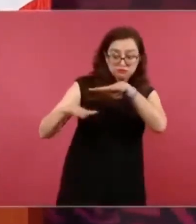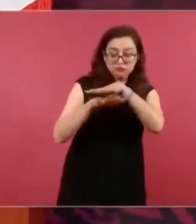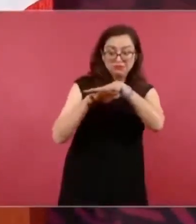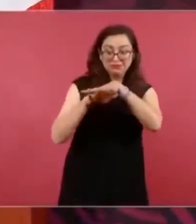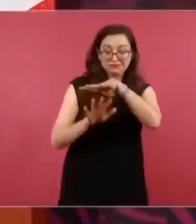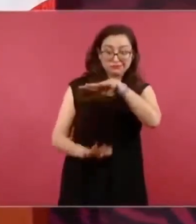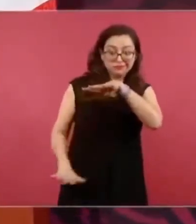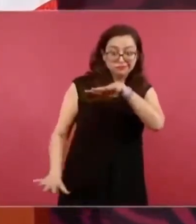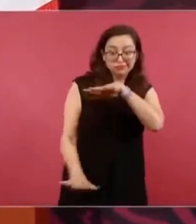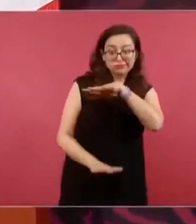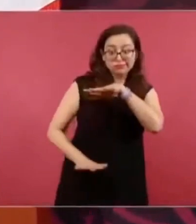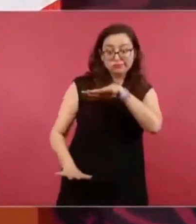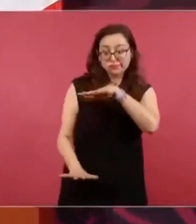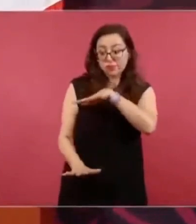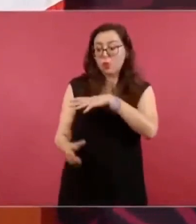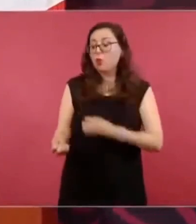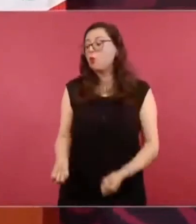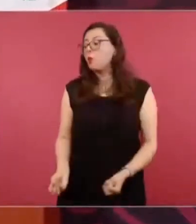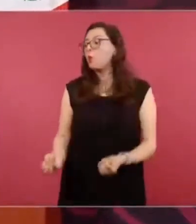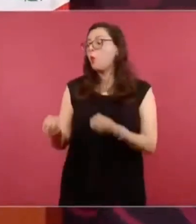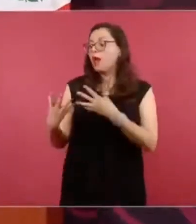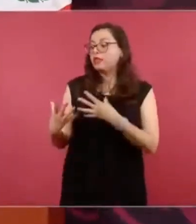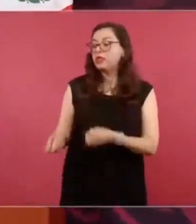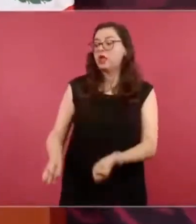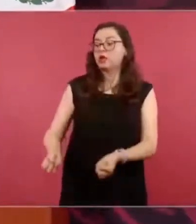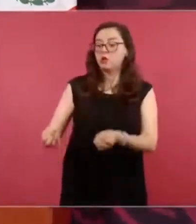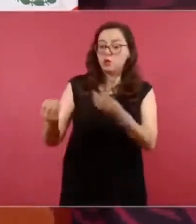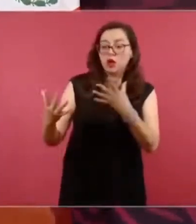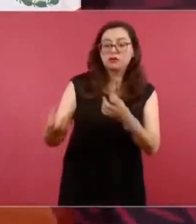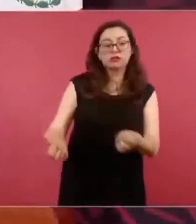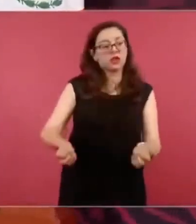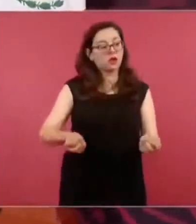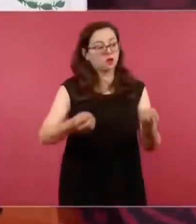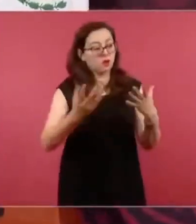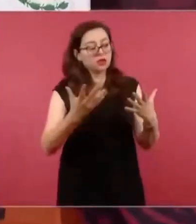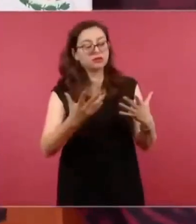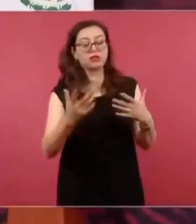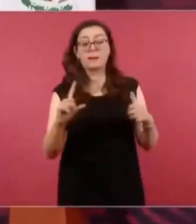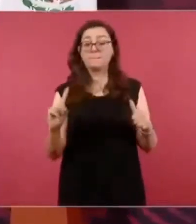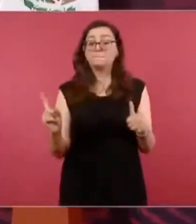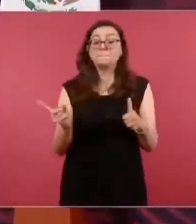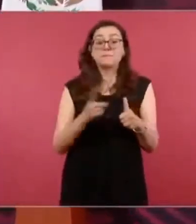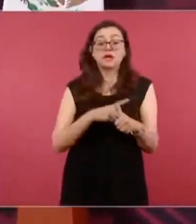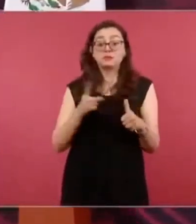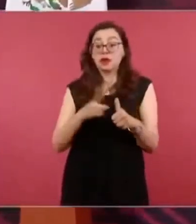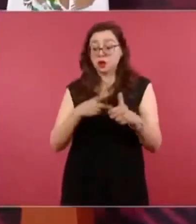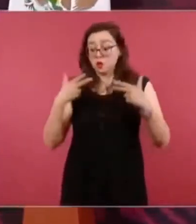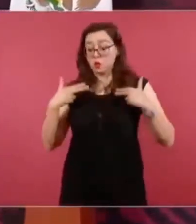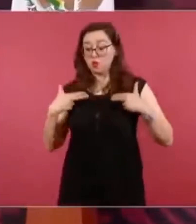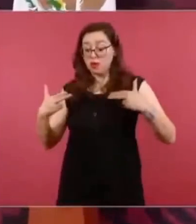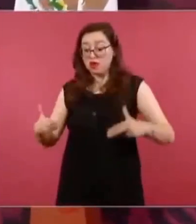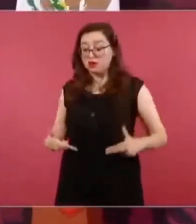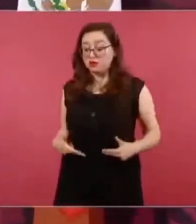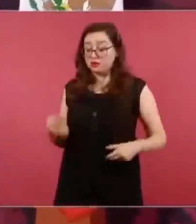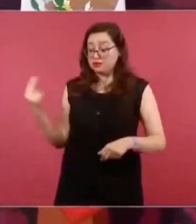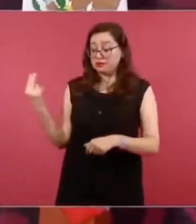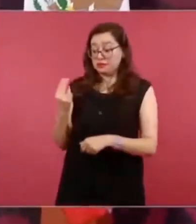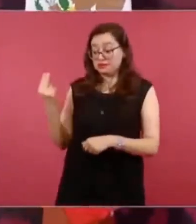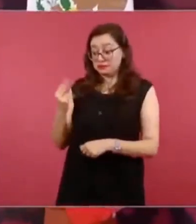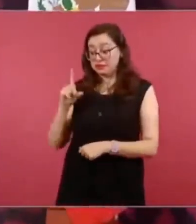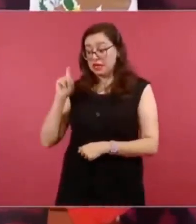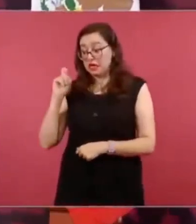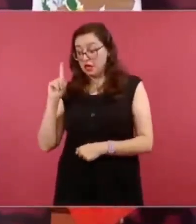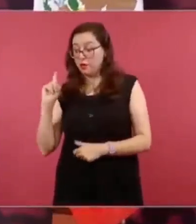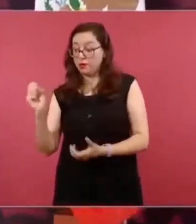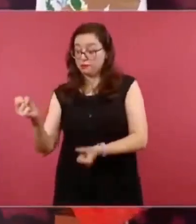dar prioridad al consumo humano y luego